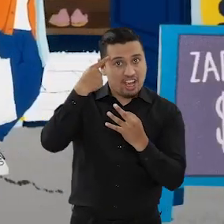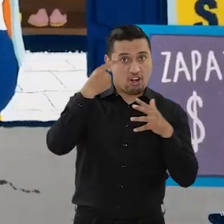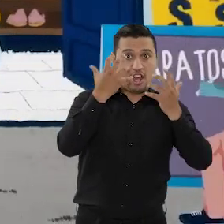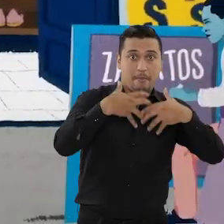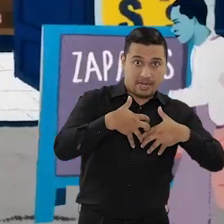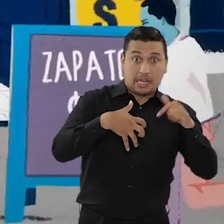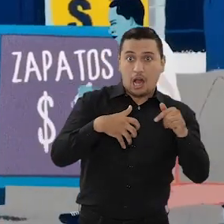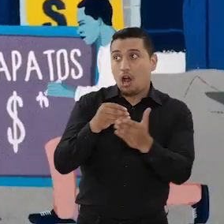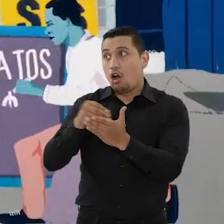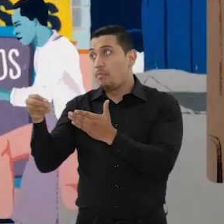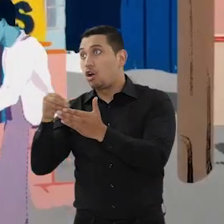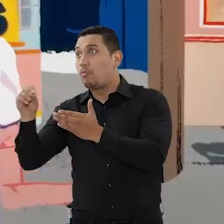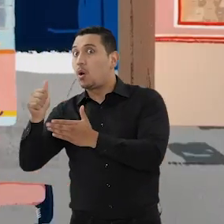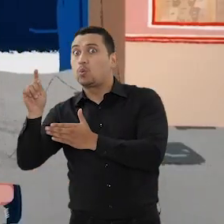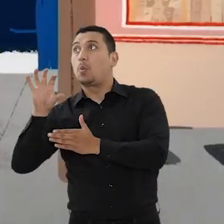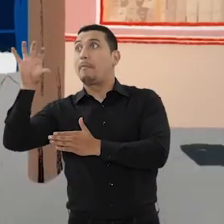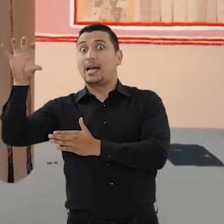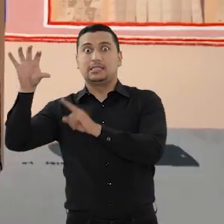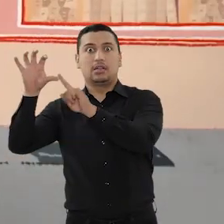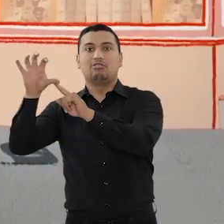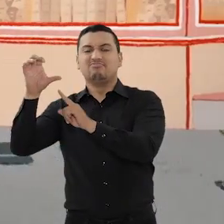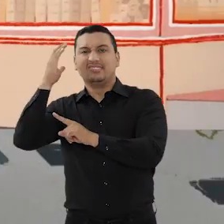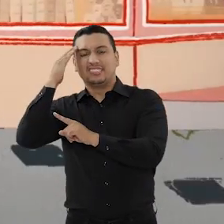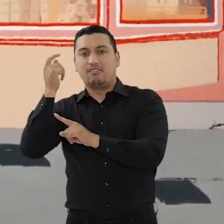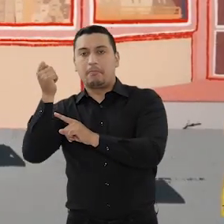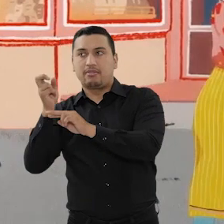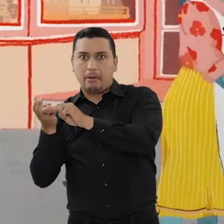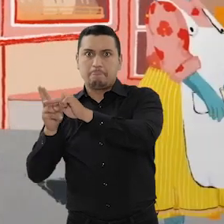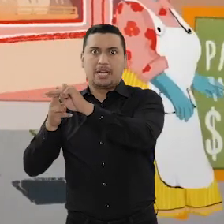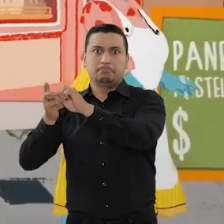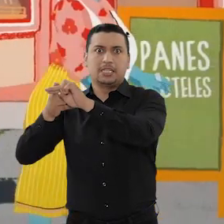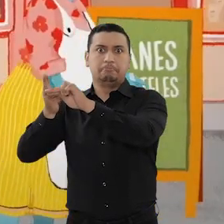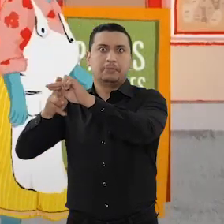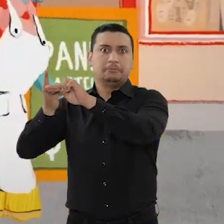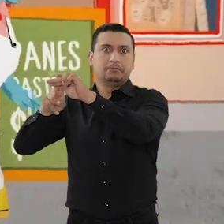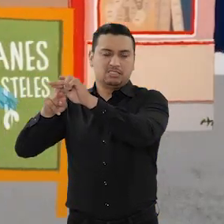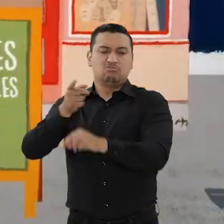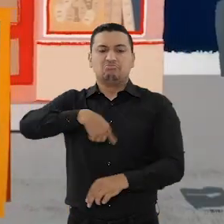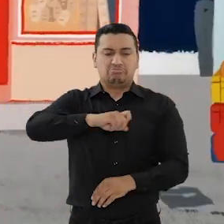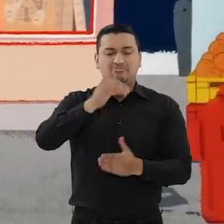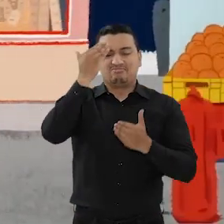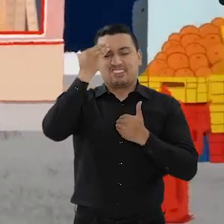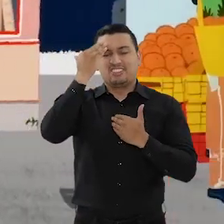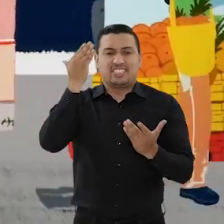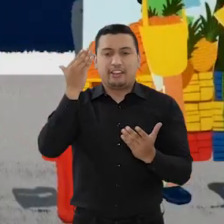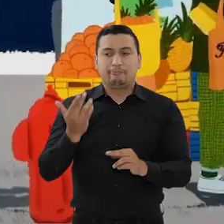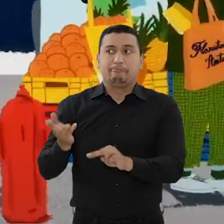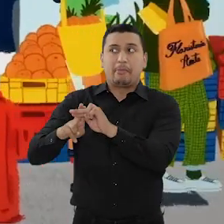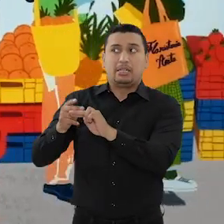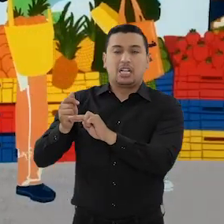del exterior sabemos que cuando queremos comprar más, los precios suben y hasta cierto punto estamos dispuestos a pagarlos.